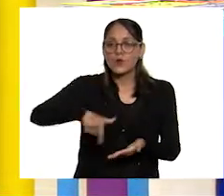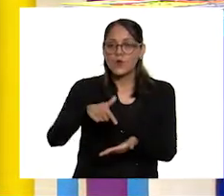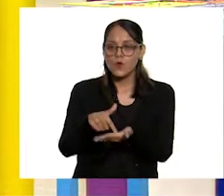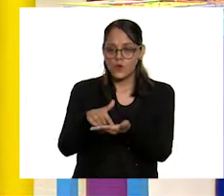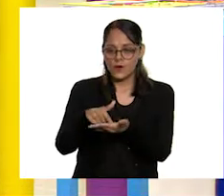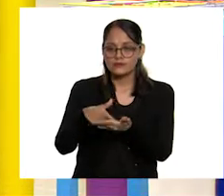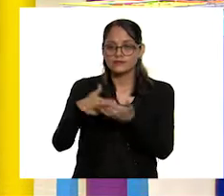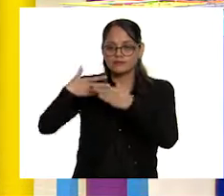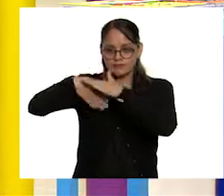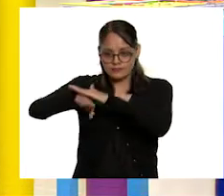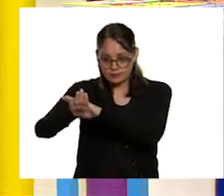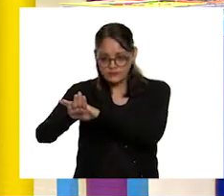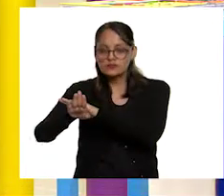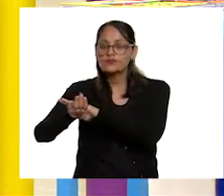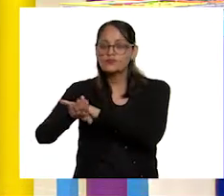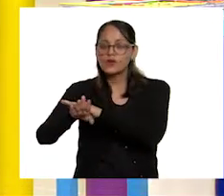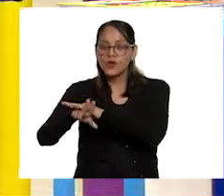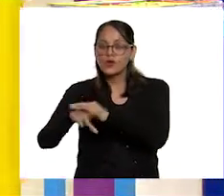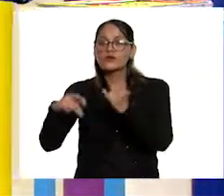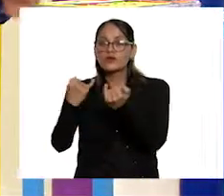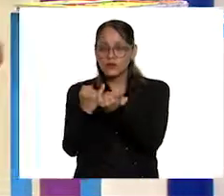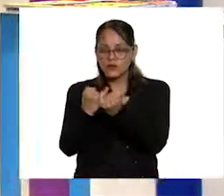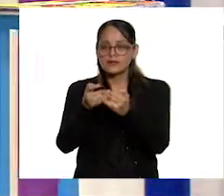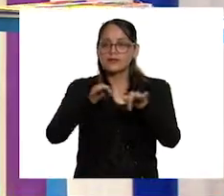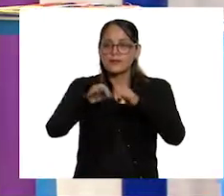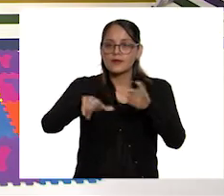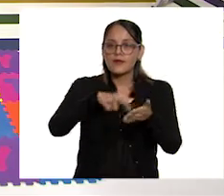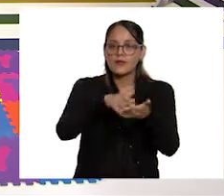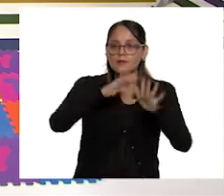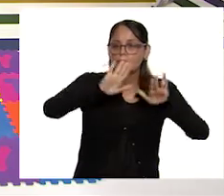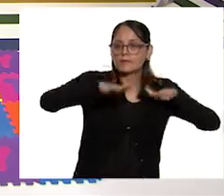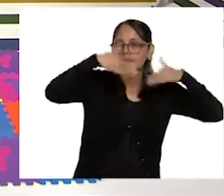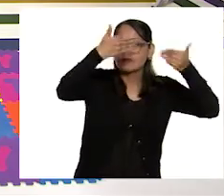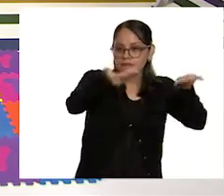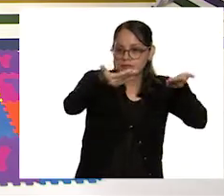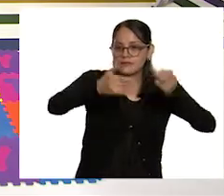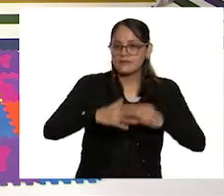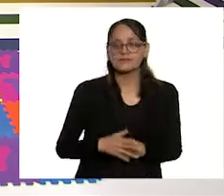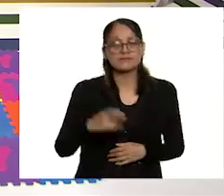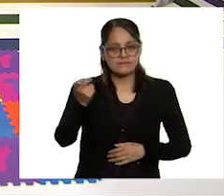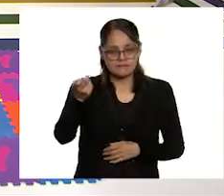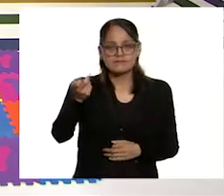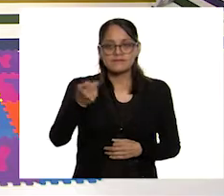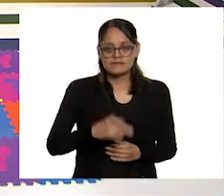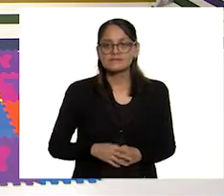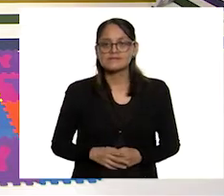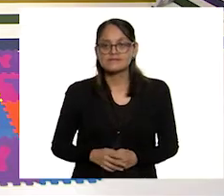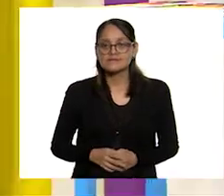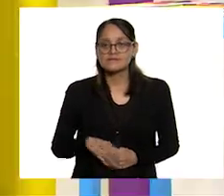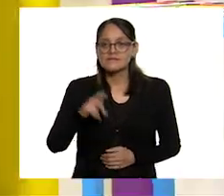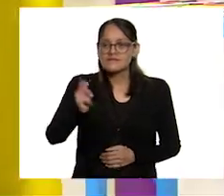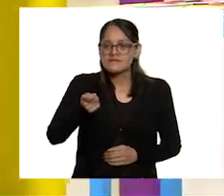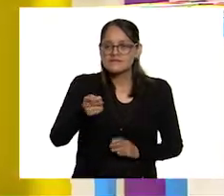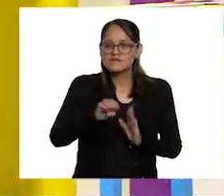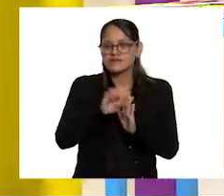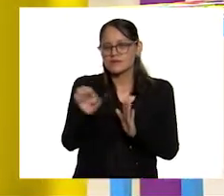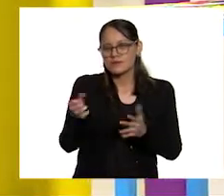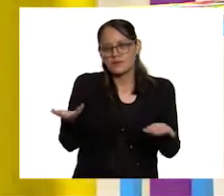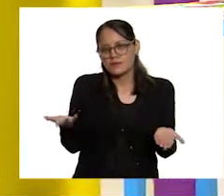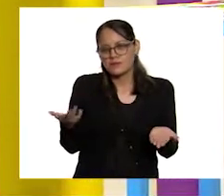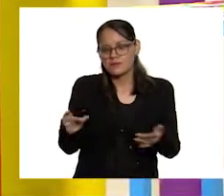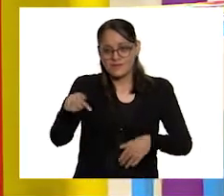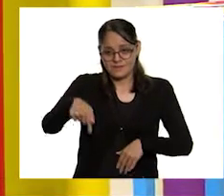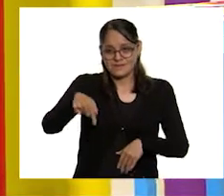cerrados y al aire libre. Que era lo que decíamos. En este caso, por ejemplo, estamos